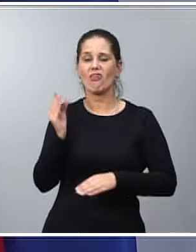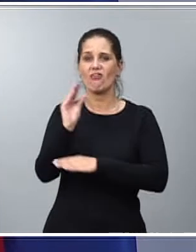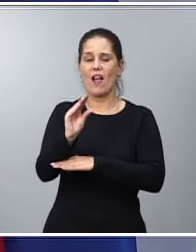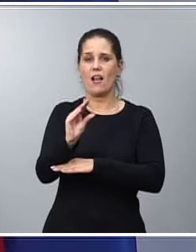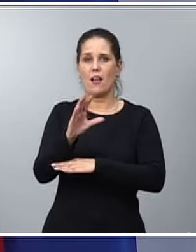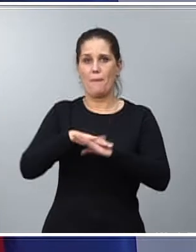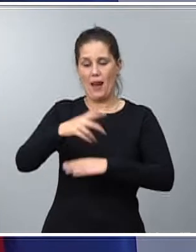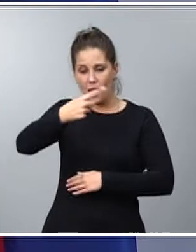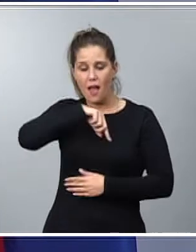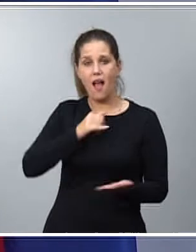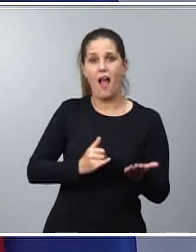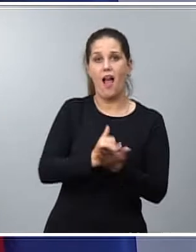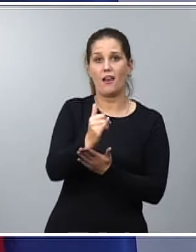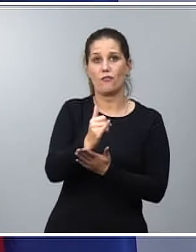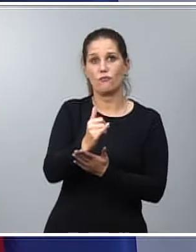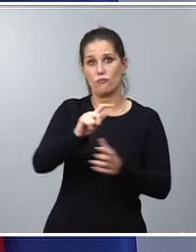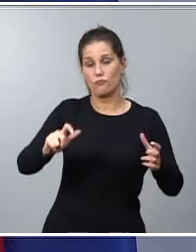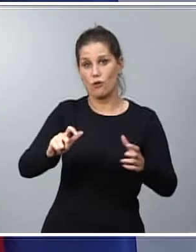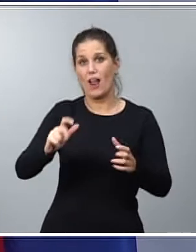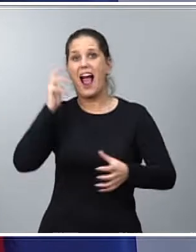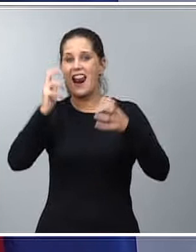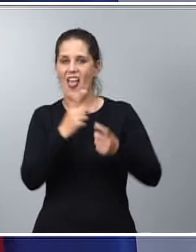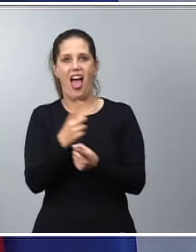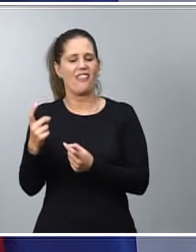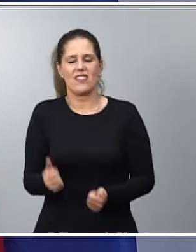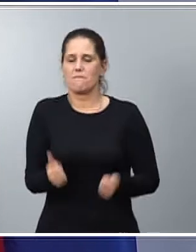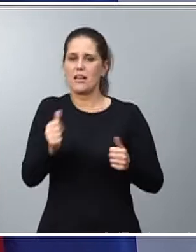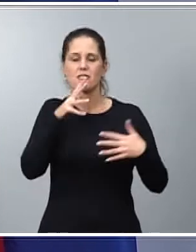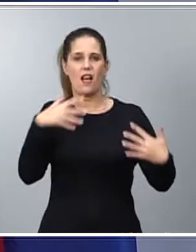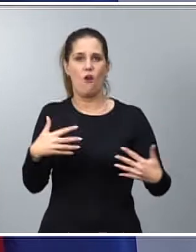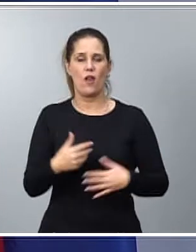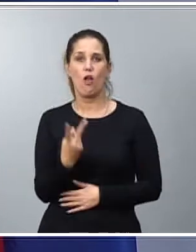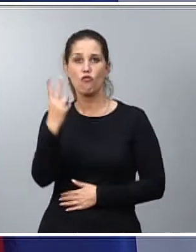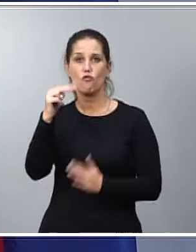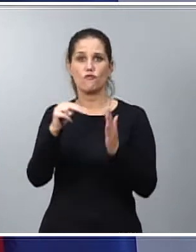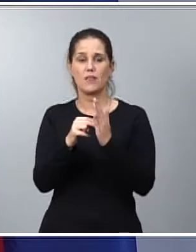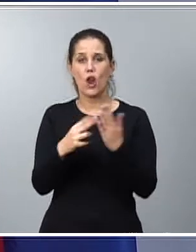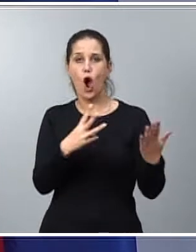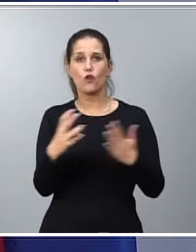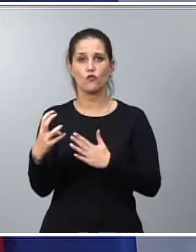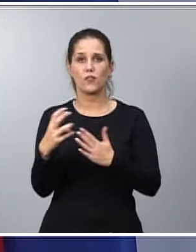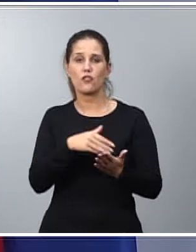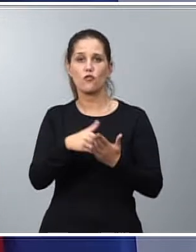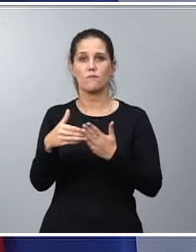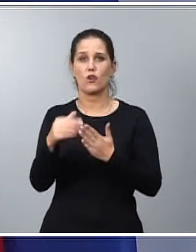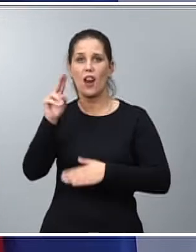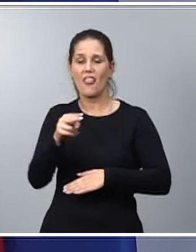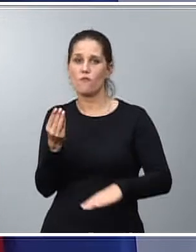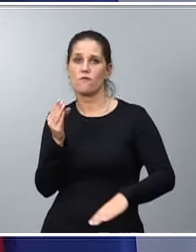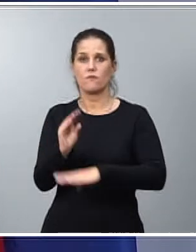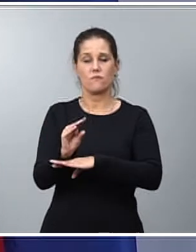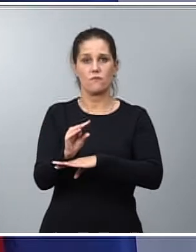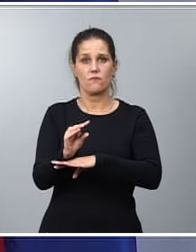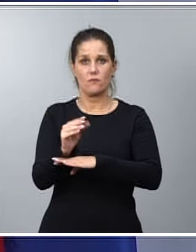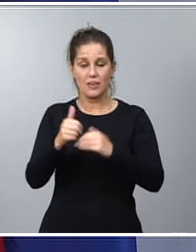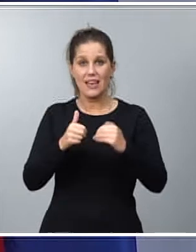ganaderos más lo necesitan. 2.800 millones de euros que se abonarán a partir del